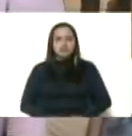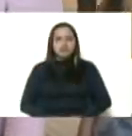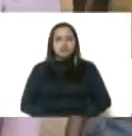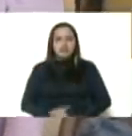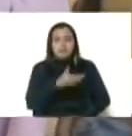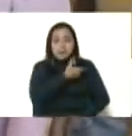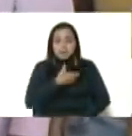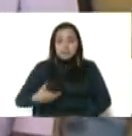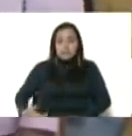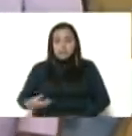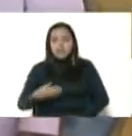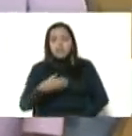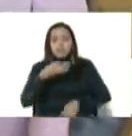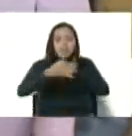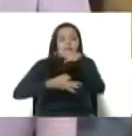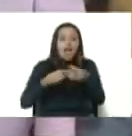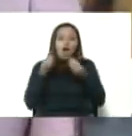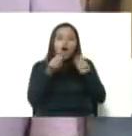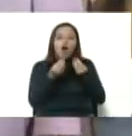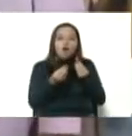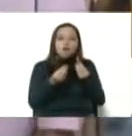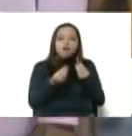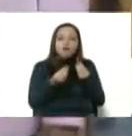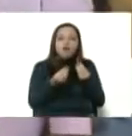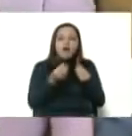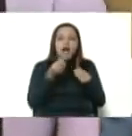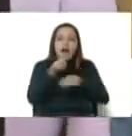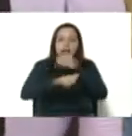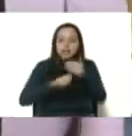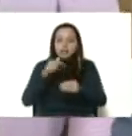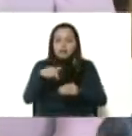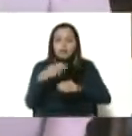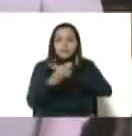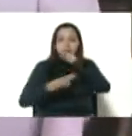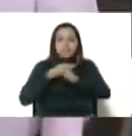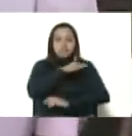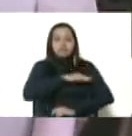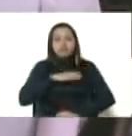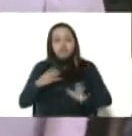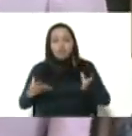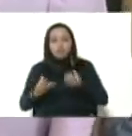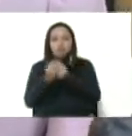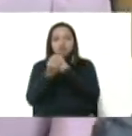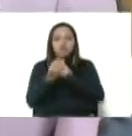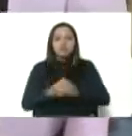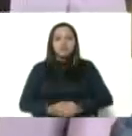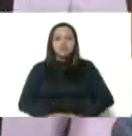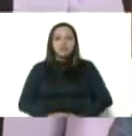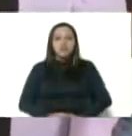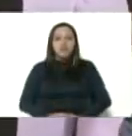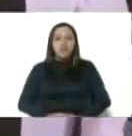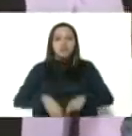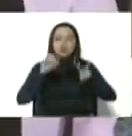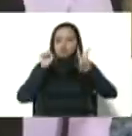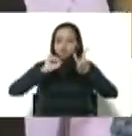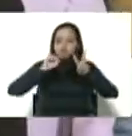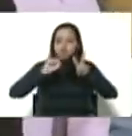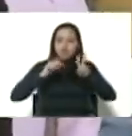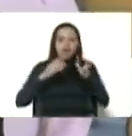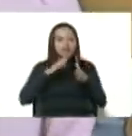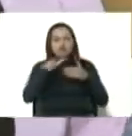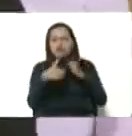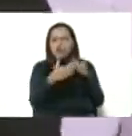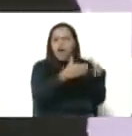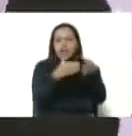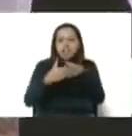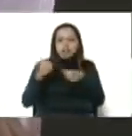presidente, informar a todo lo que hemos hecho en esta base de misión, conjuntamente con Somos Venezuela, con todos